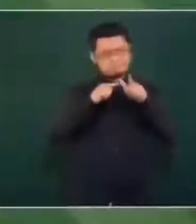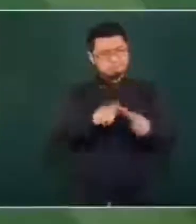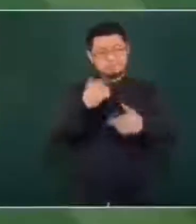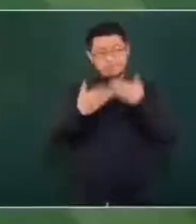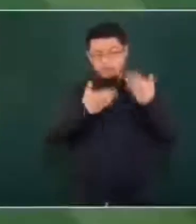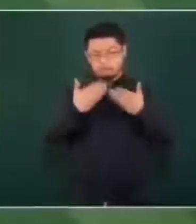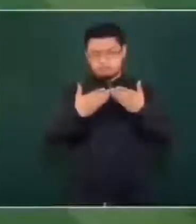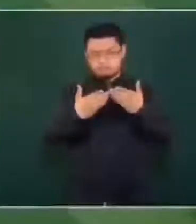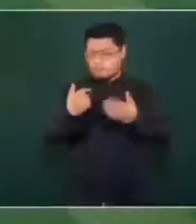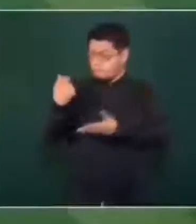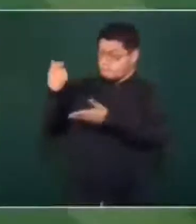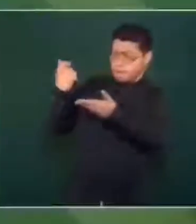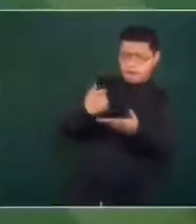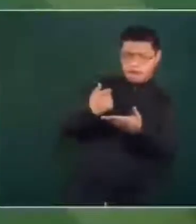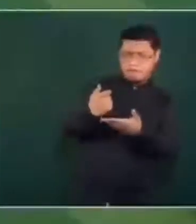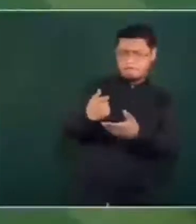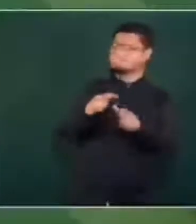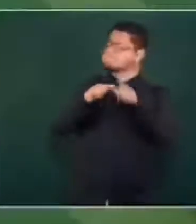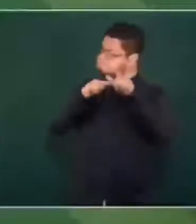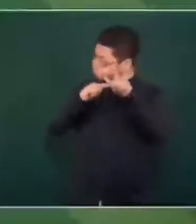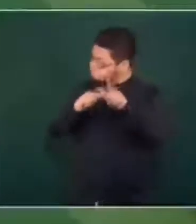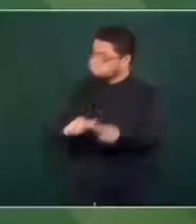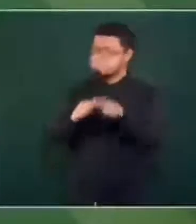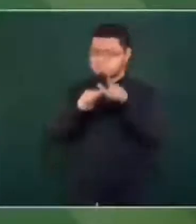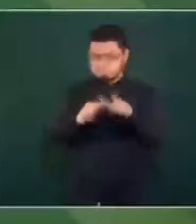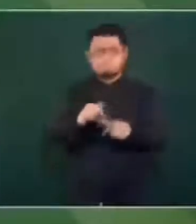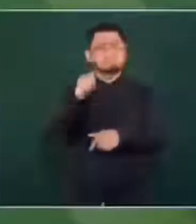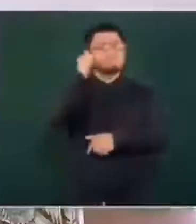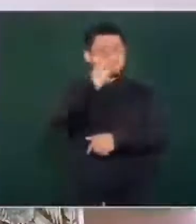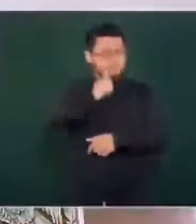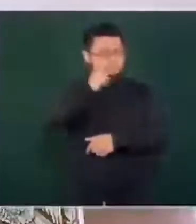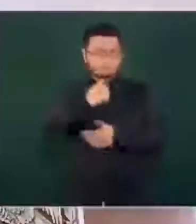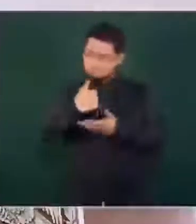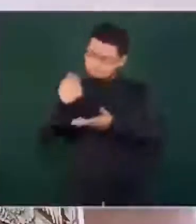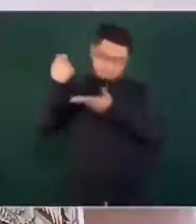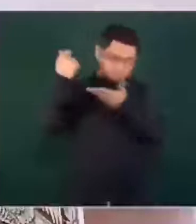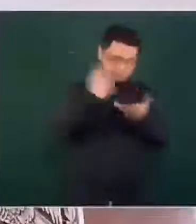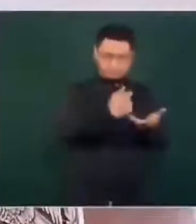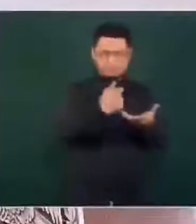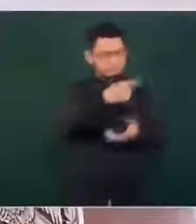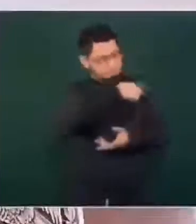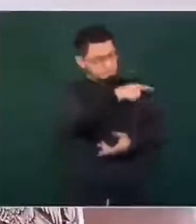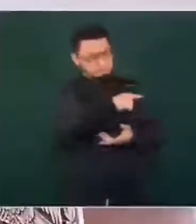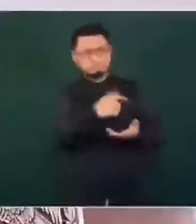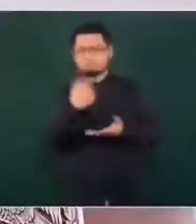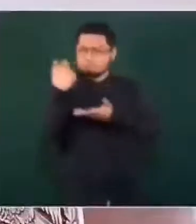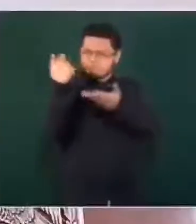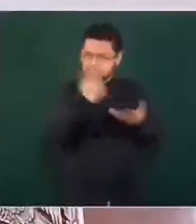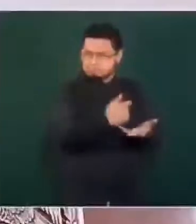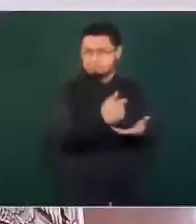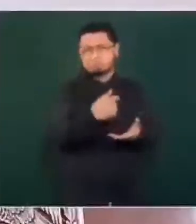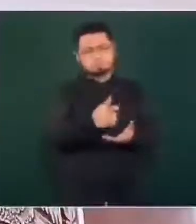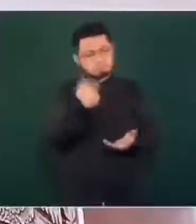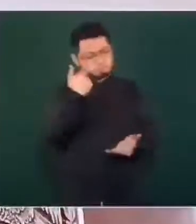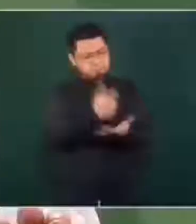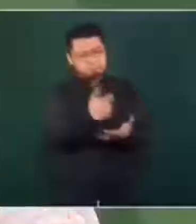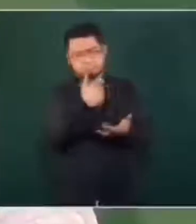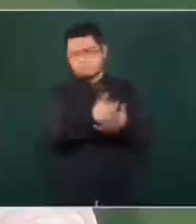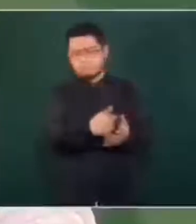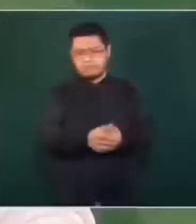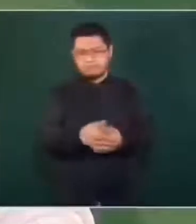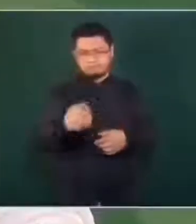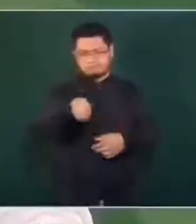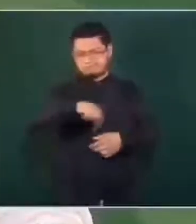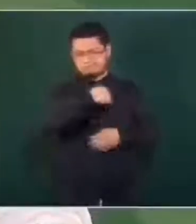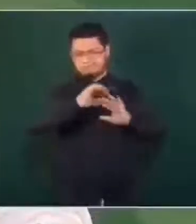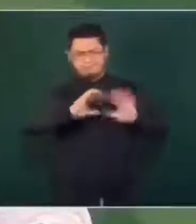presupuesto, siempre les hemos entregado lo que les corresponde y no vamos a